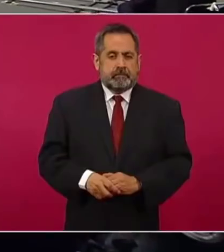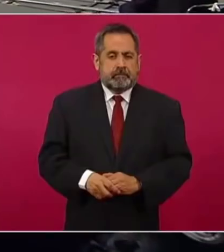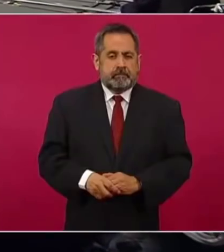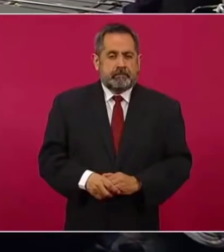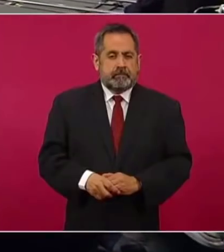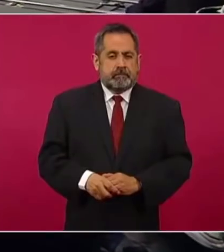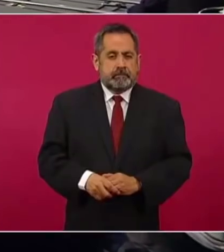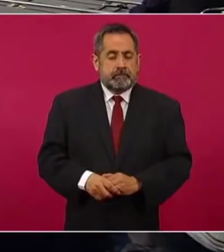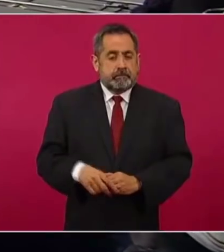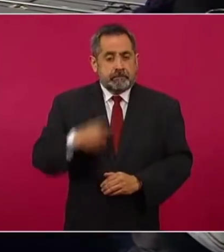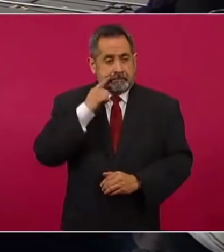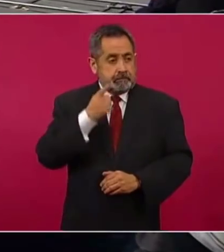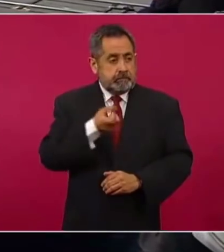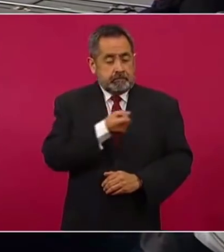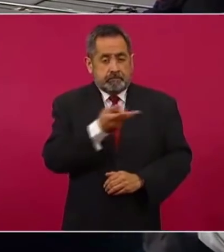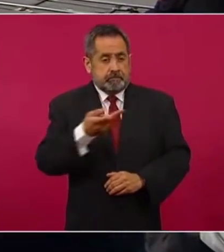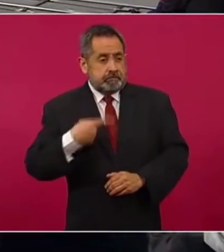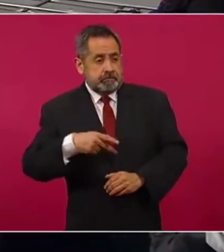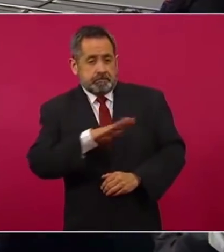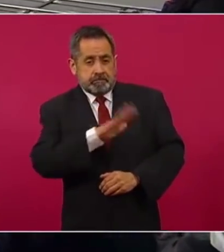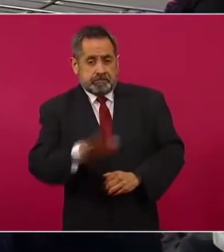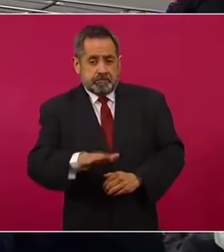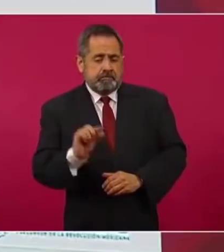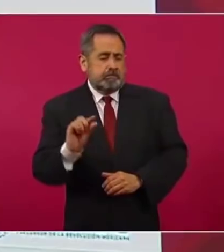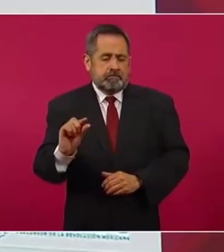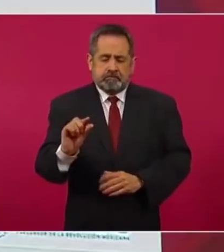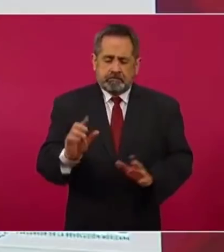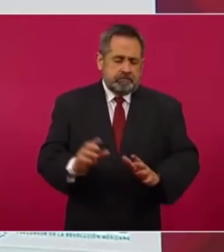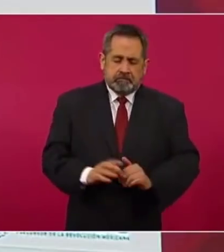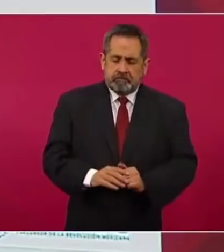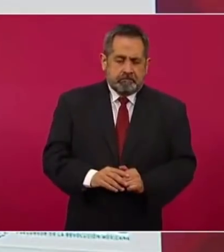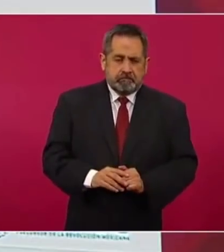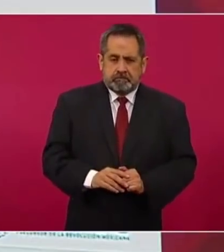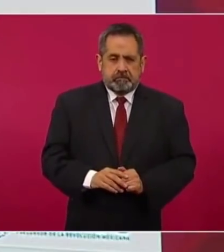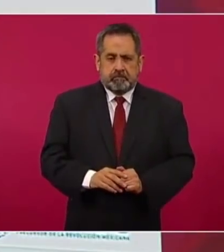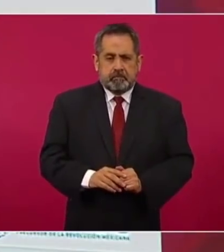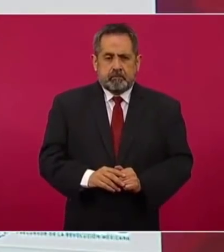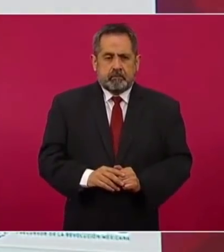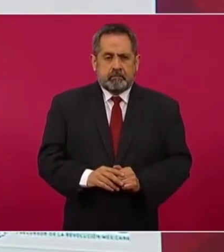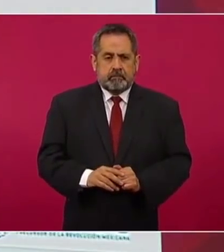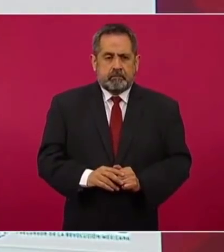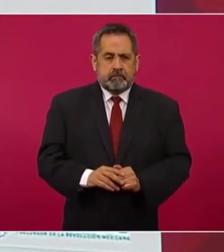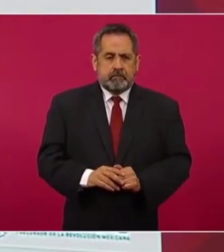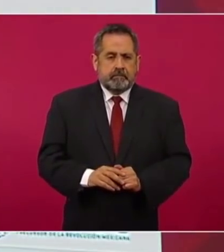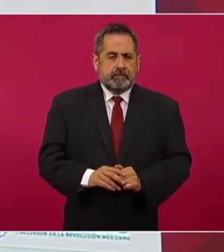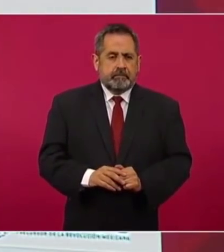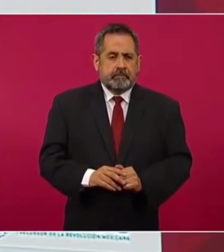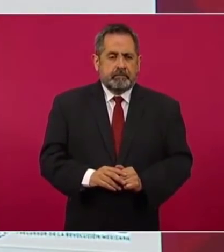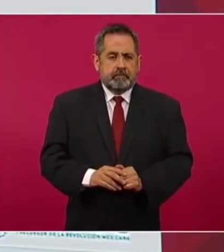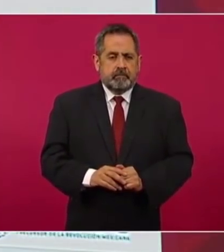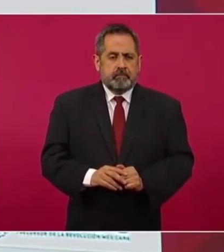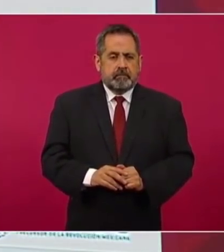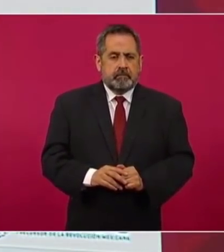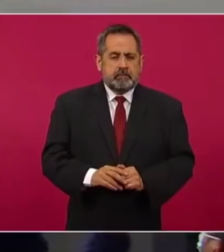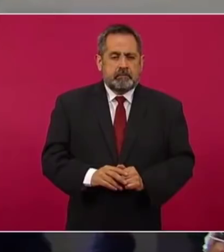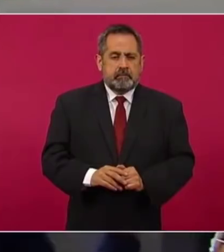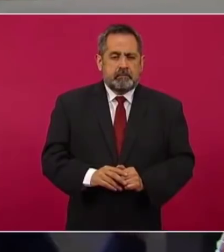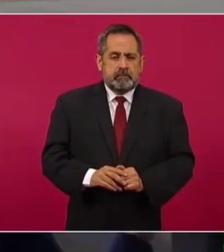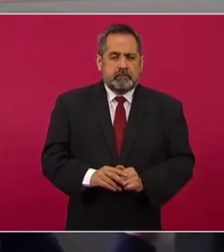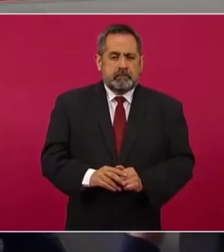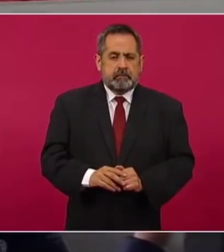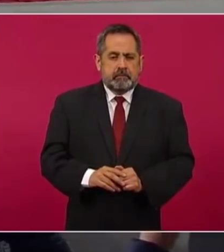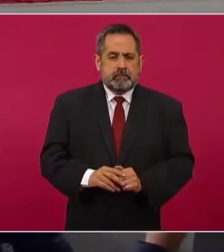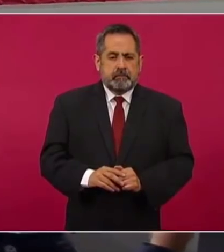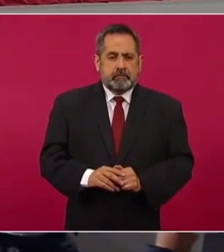fallecimientos. O que estos